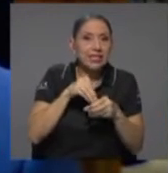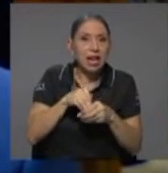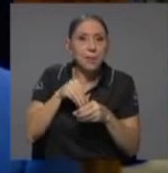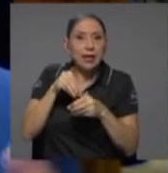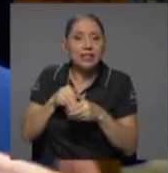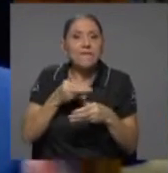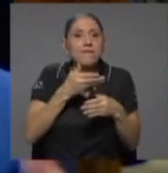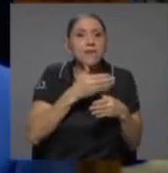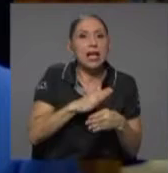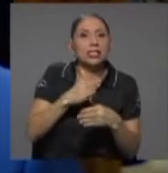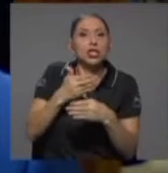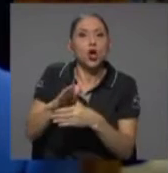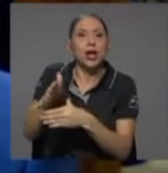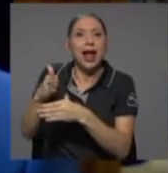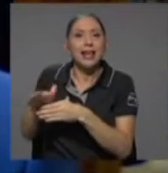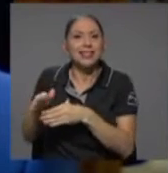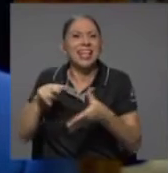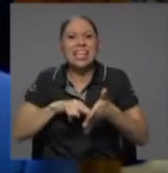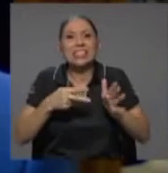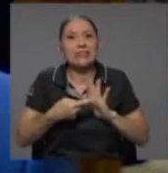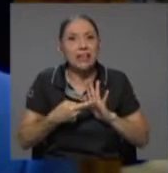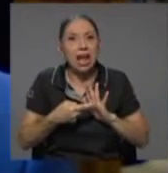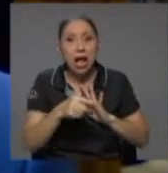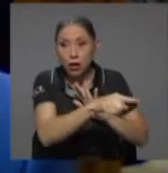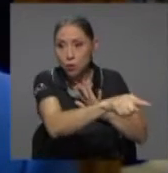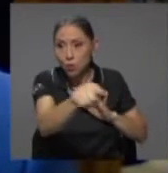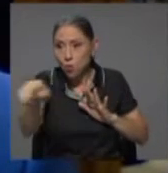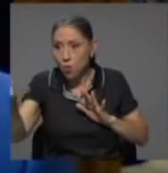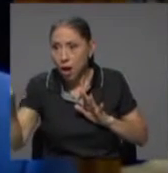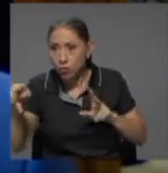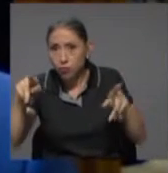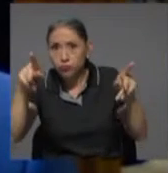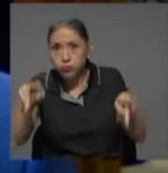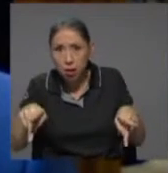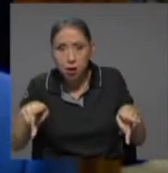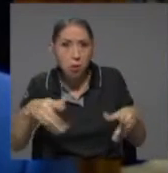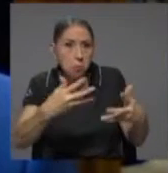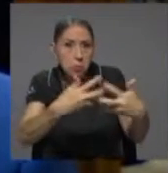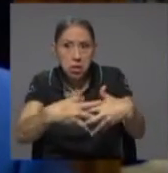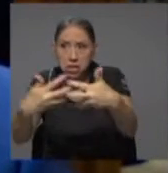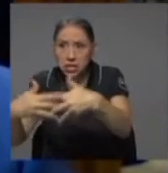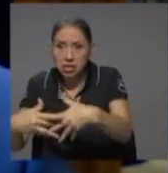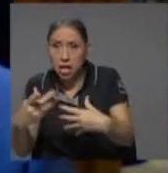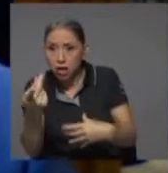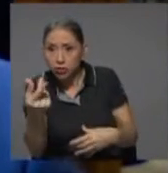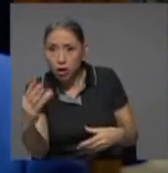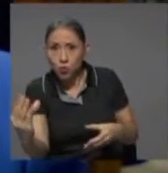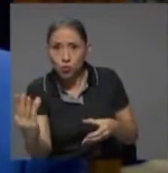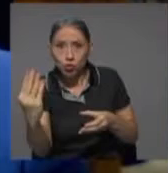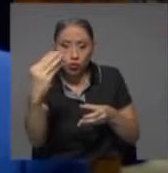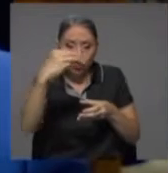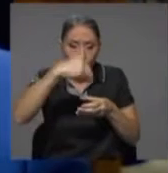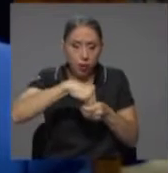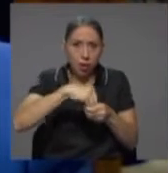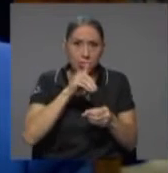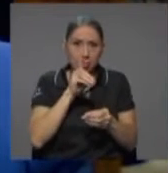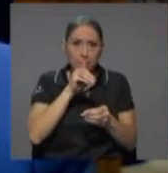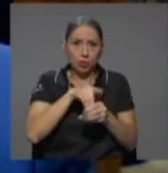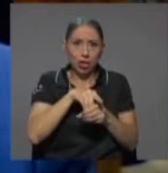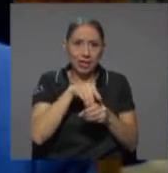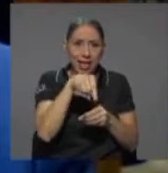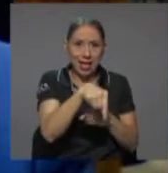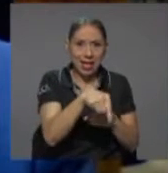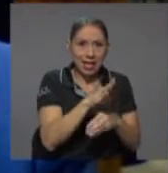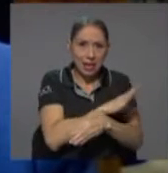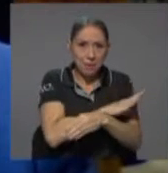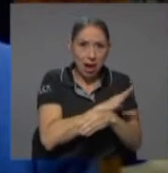quiere decir que cuando el público deposita sus recursos en un banco, el banco toma una